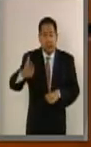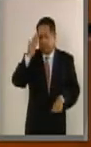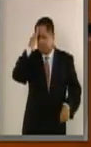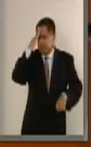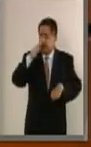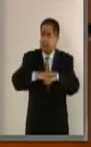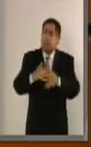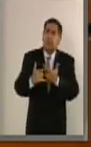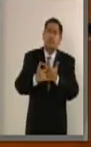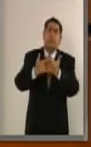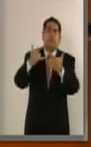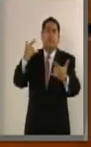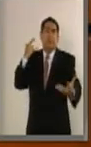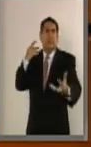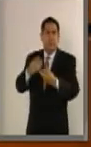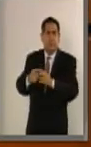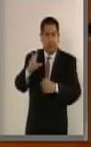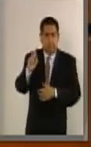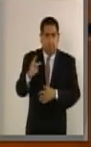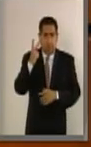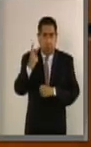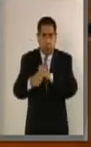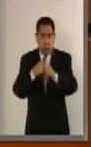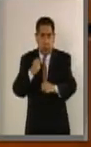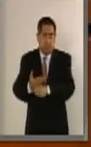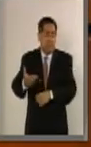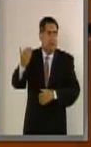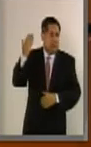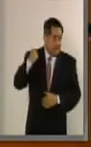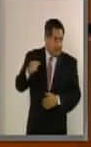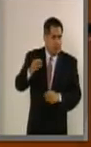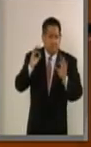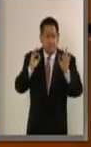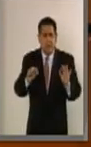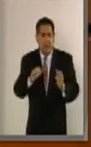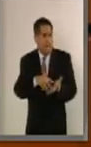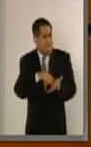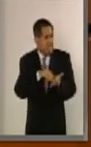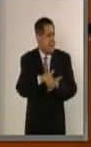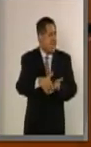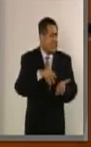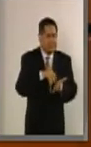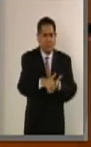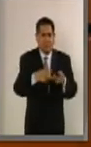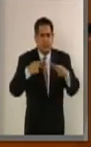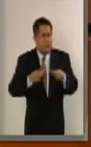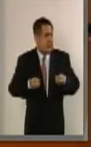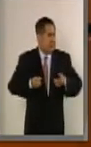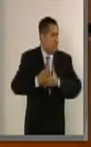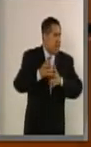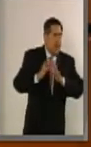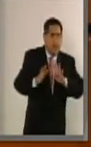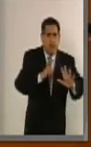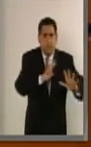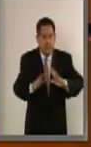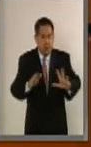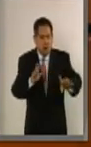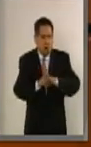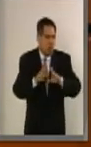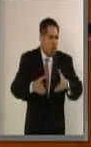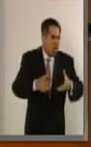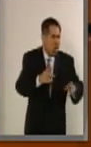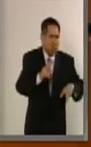lo ocurrido 32 años antes, miles y miles de ciudadanos salieron a las calles y caminos